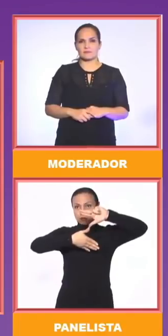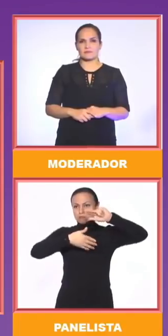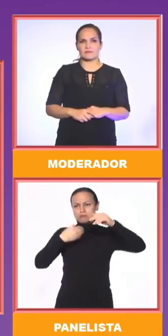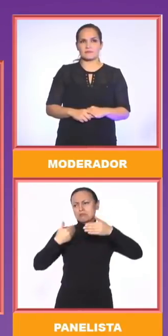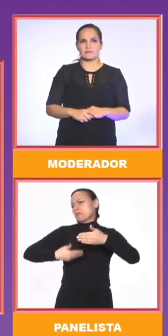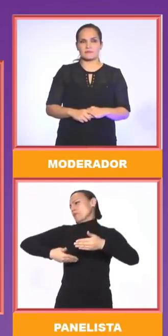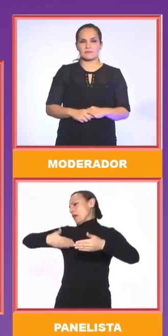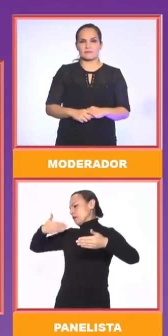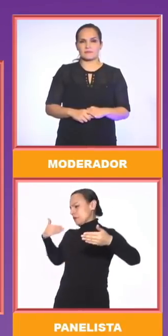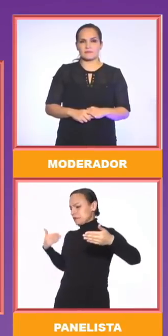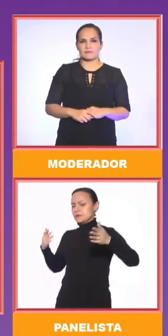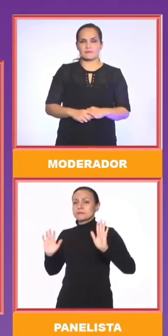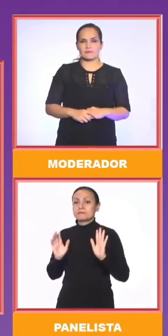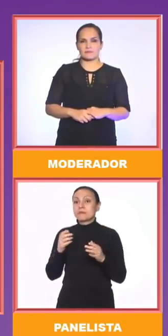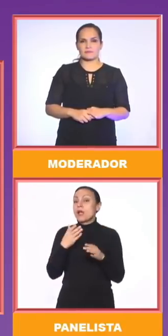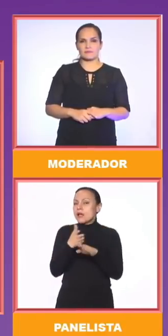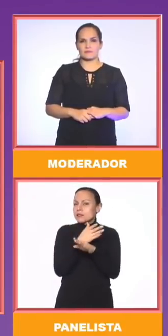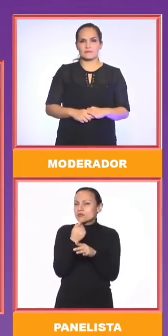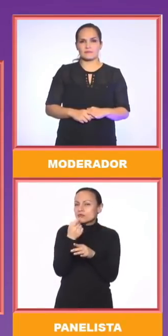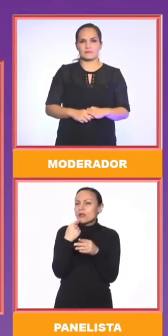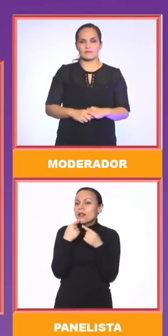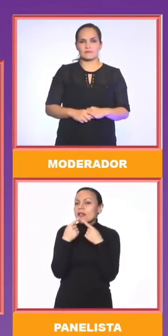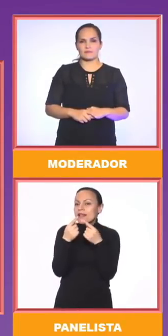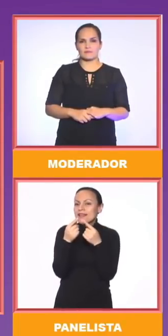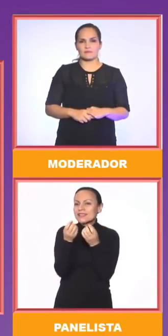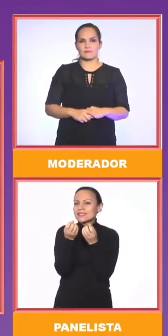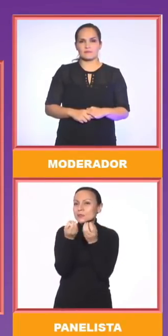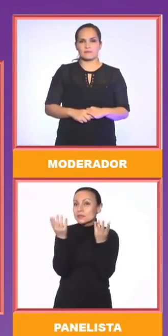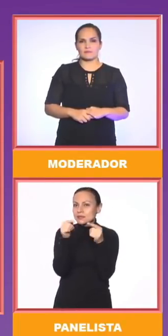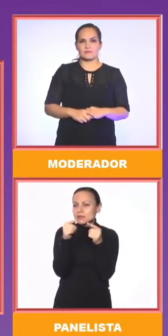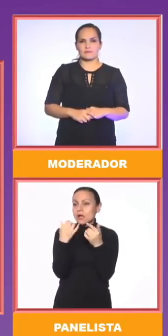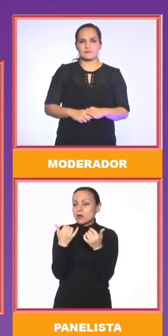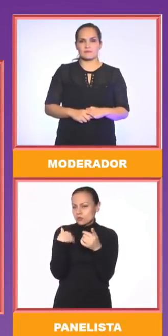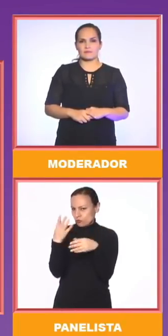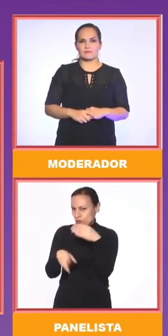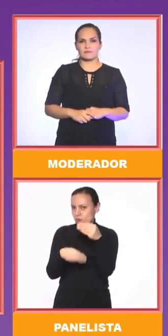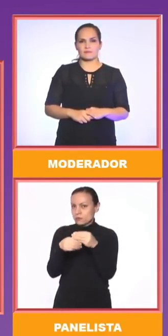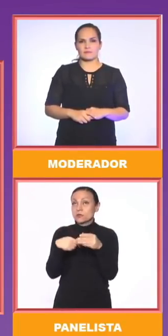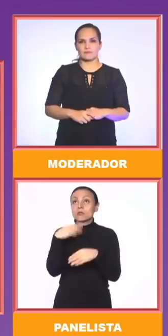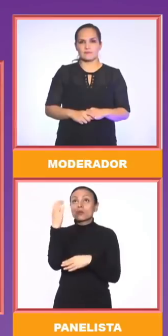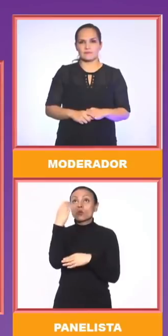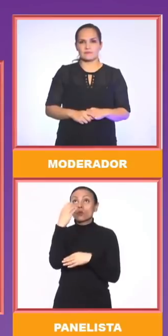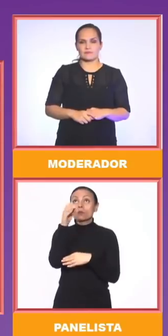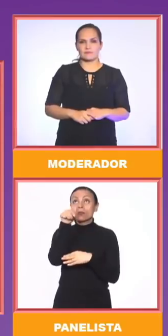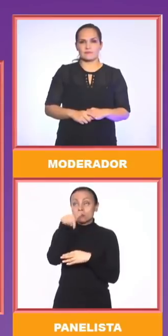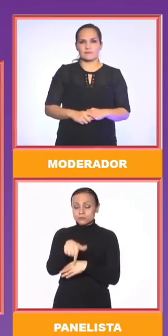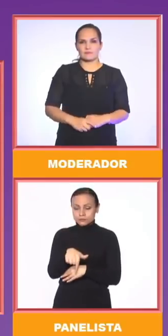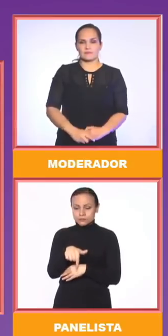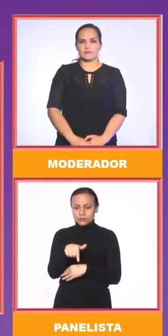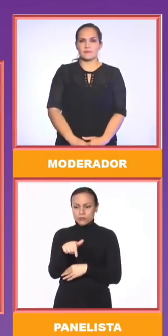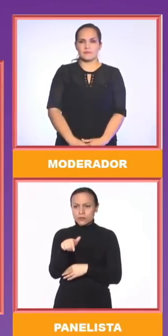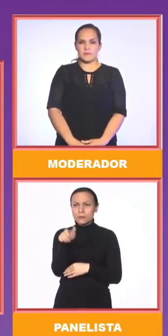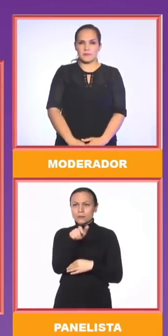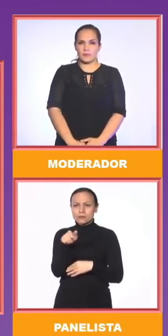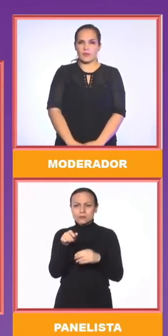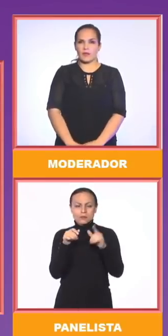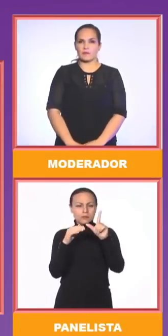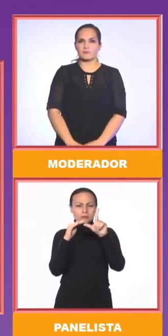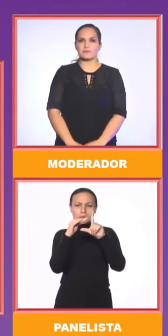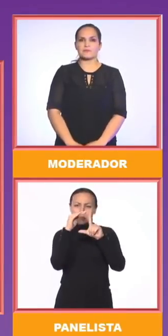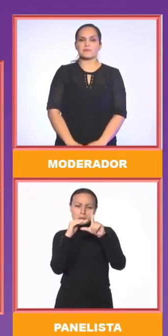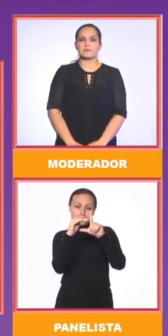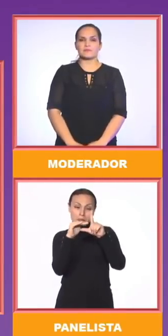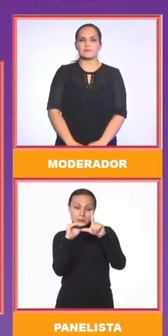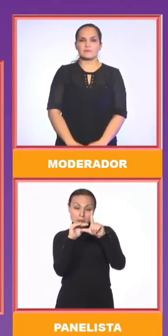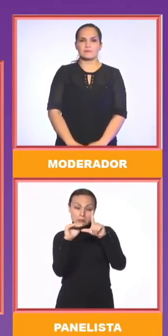dato ahorita y yo lo complemento. En Colombia, en los niveles más bajos de la población, en lo que